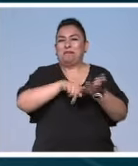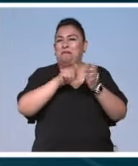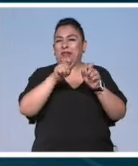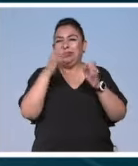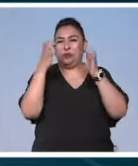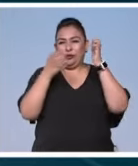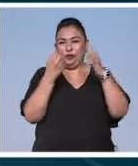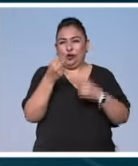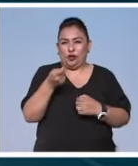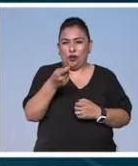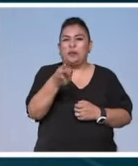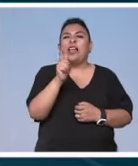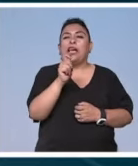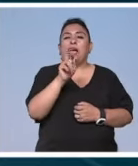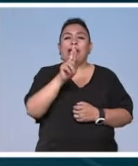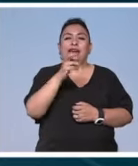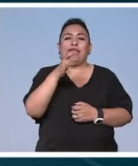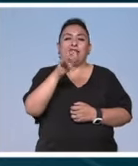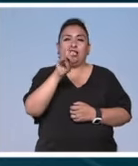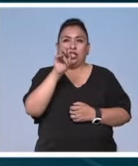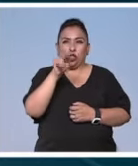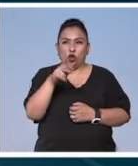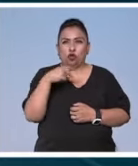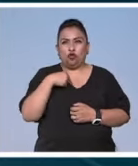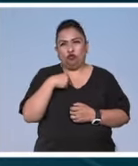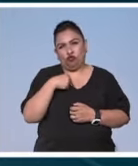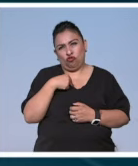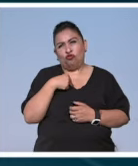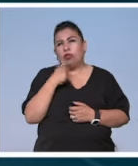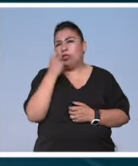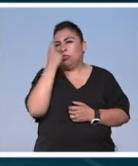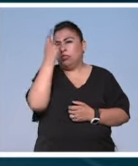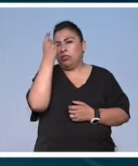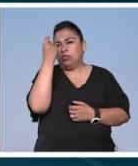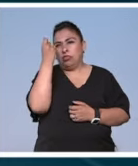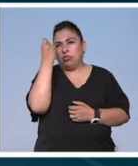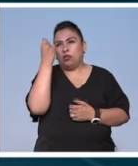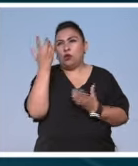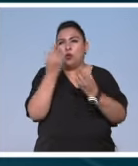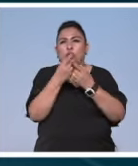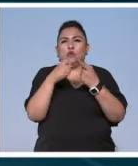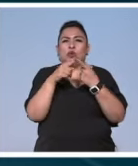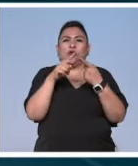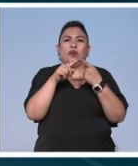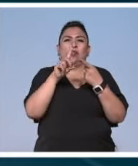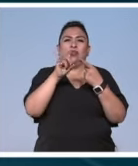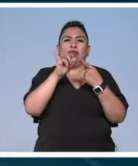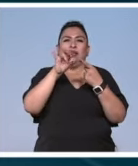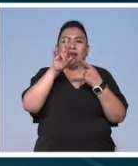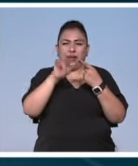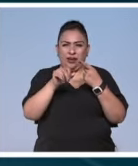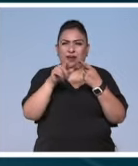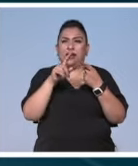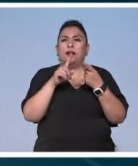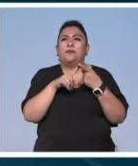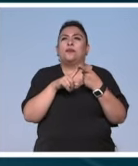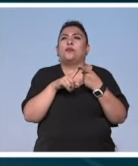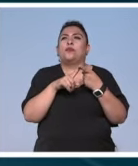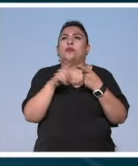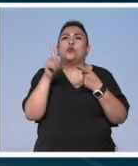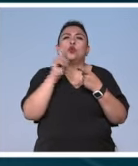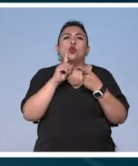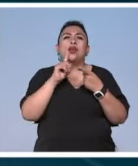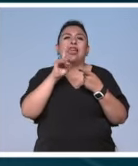y es un reggaetón que elaboramos bueno compusimos junto a Daira Falla bueno que interpretamos con Daira Falla una